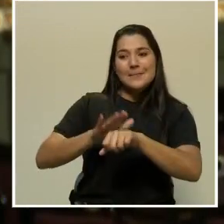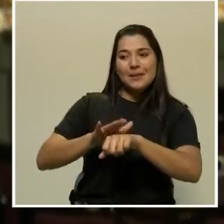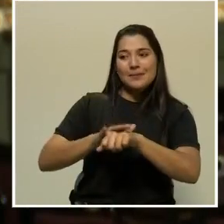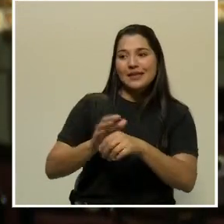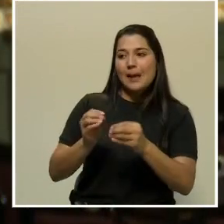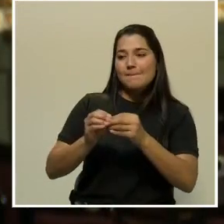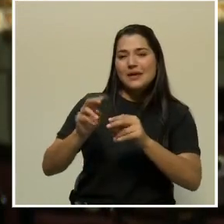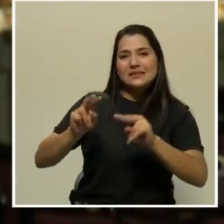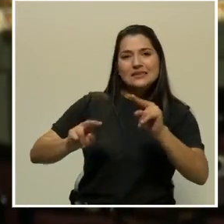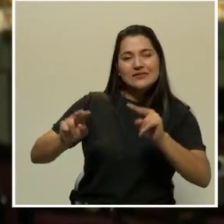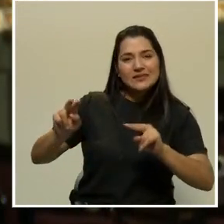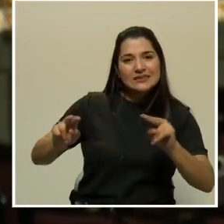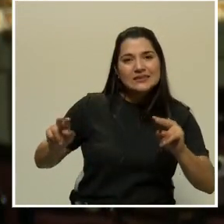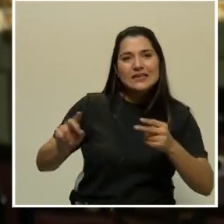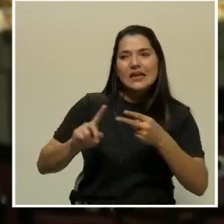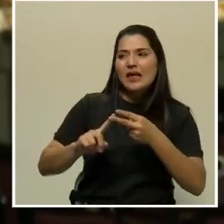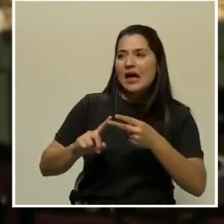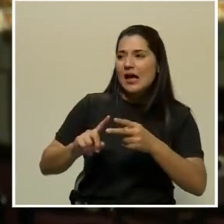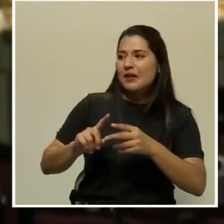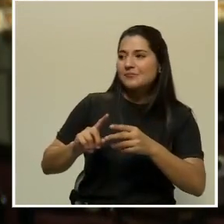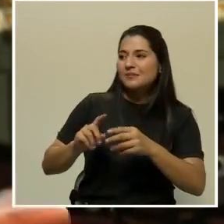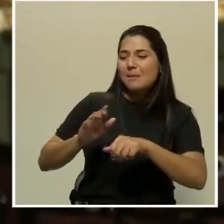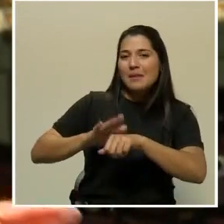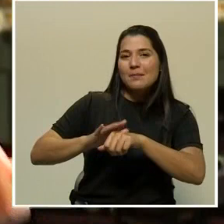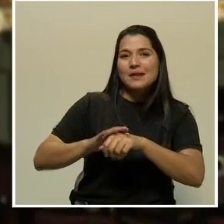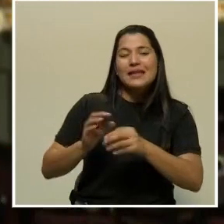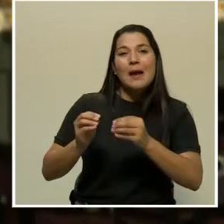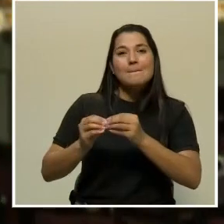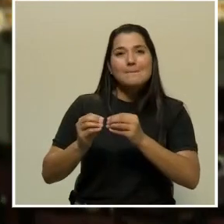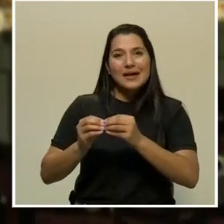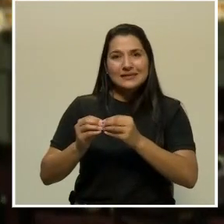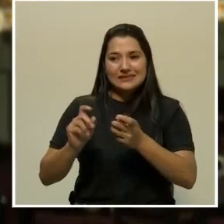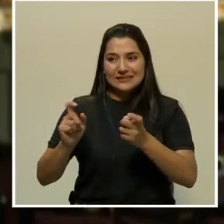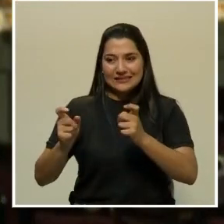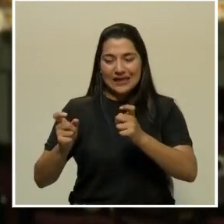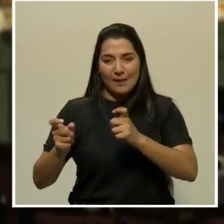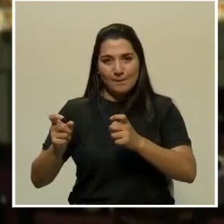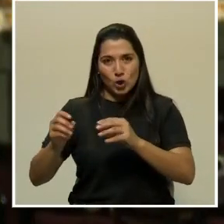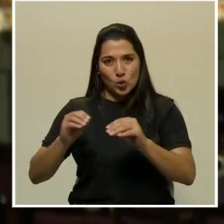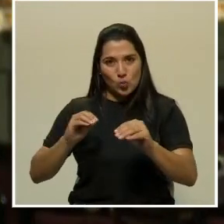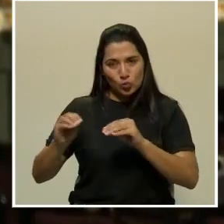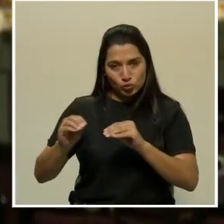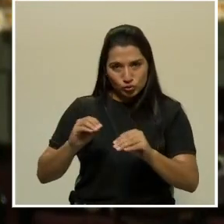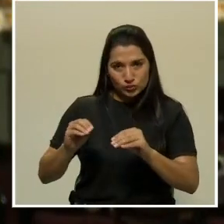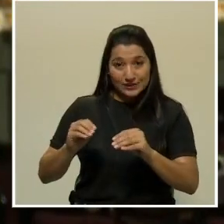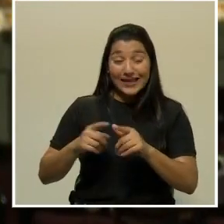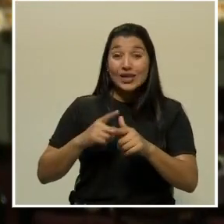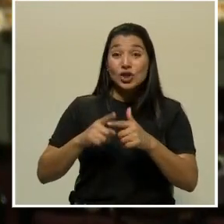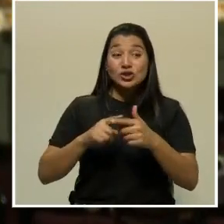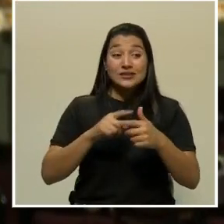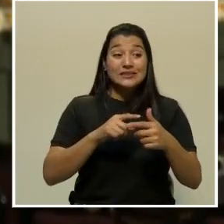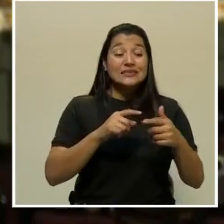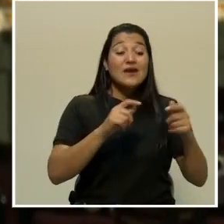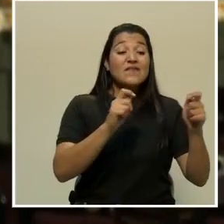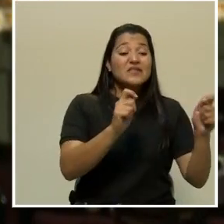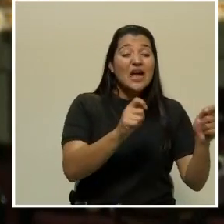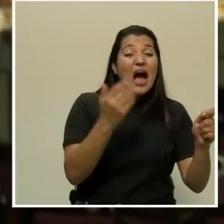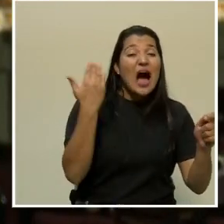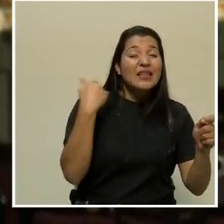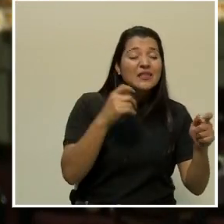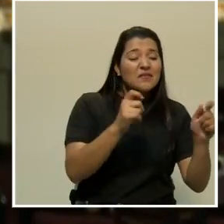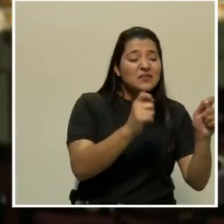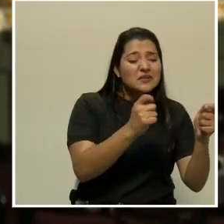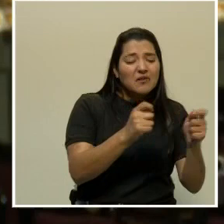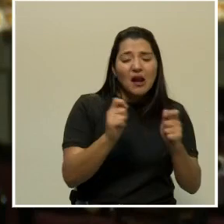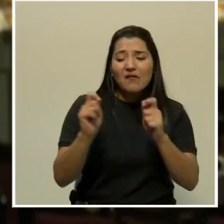de discursos del movimiento? Y así empezó y entonces se unieron tres festivales pequeños. Un festival